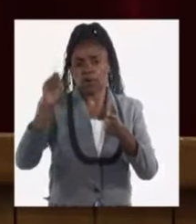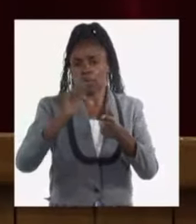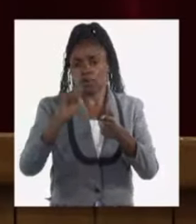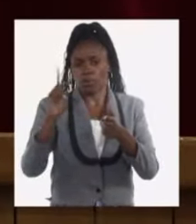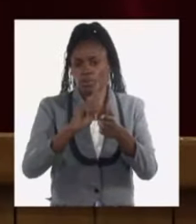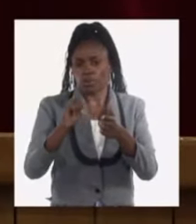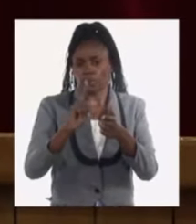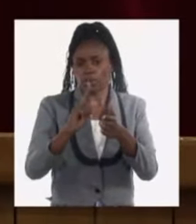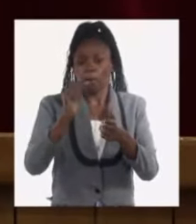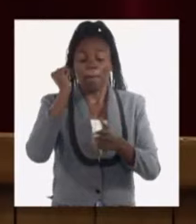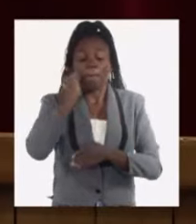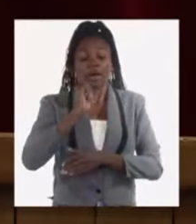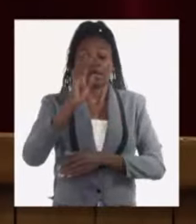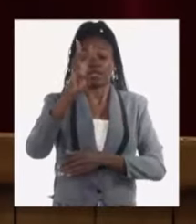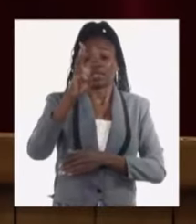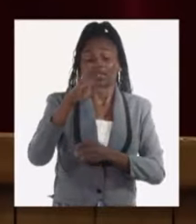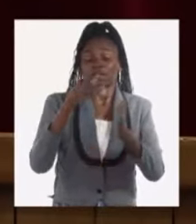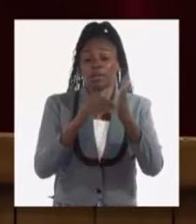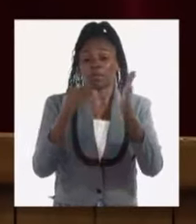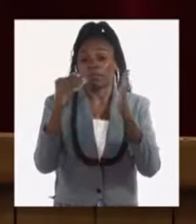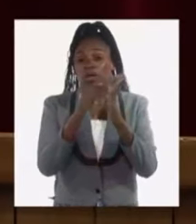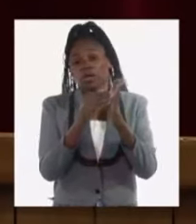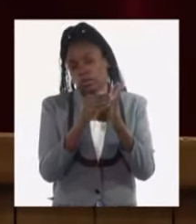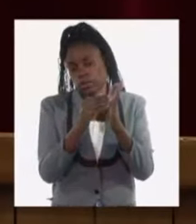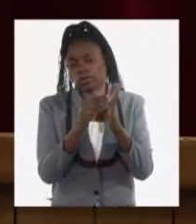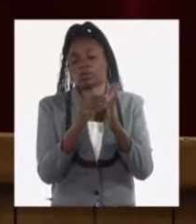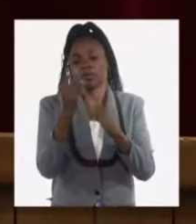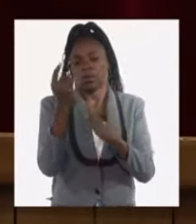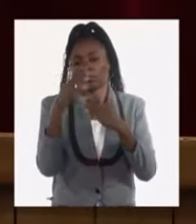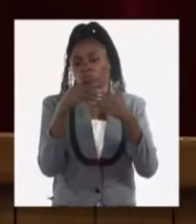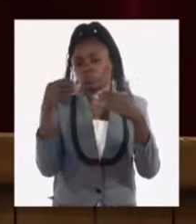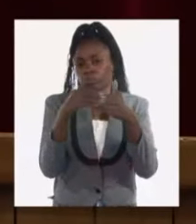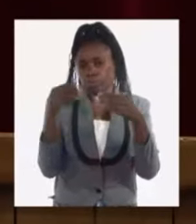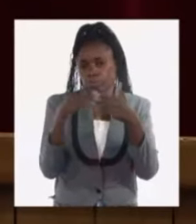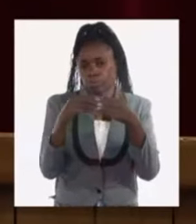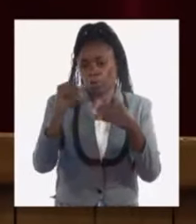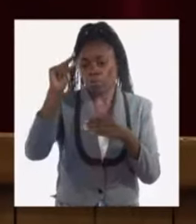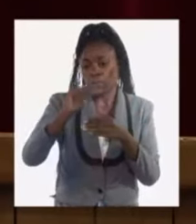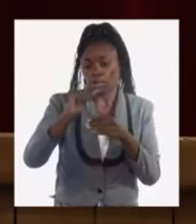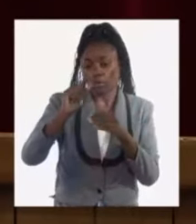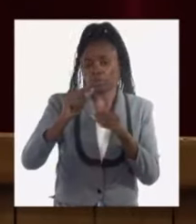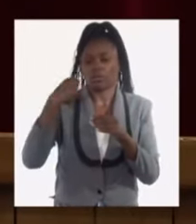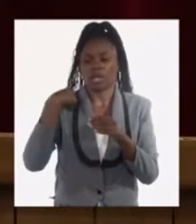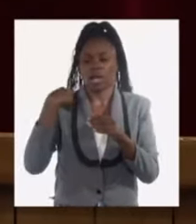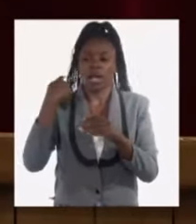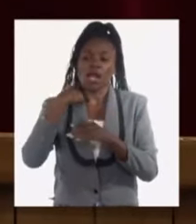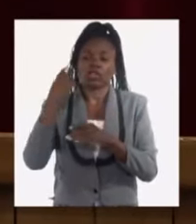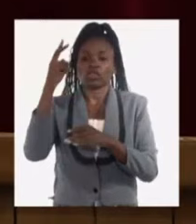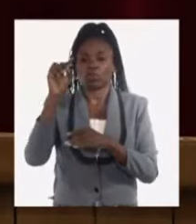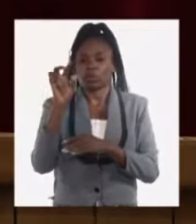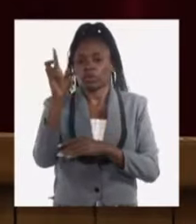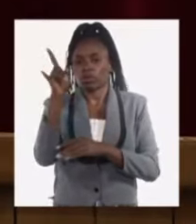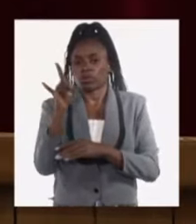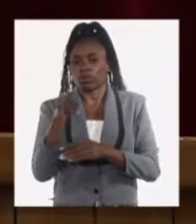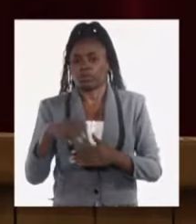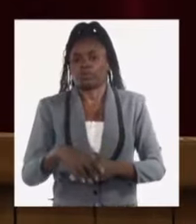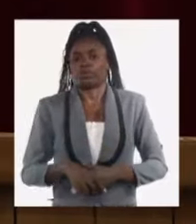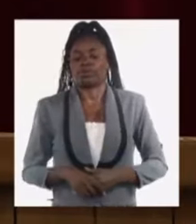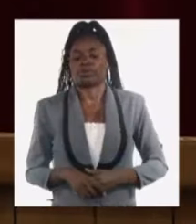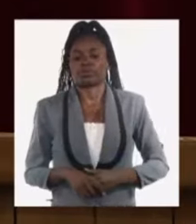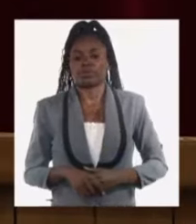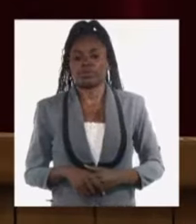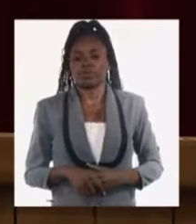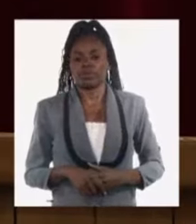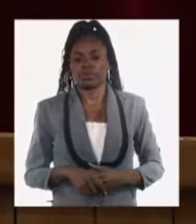más de 3.000 millones de dólares menos de ingresos que lo que teníamos, que lo que habíamos alcanzado en el año 2019.